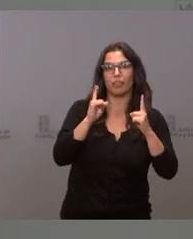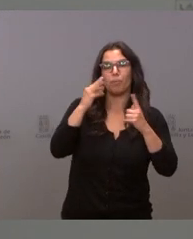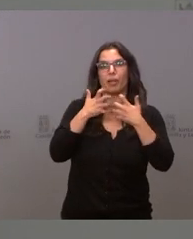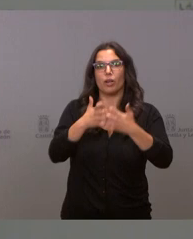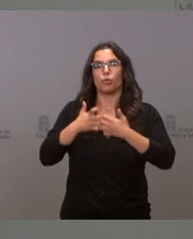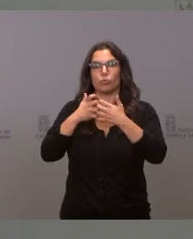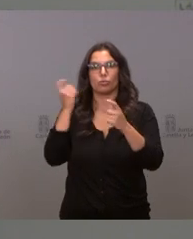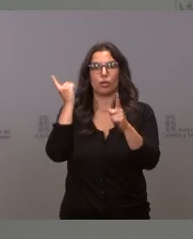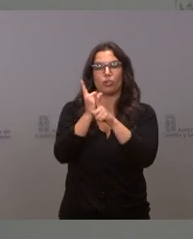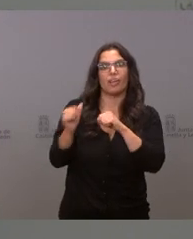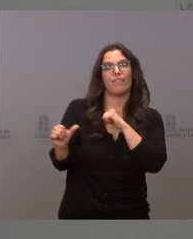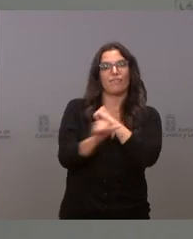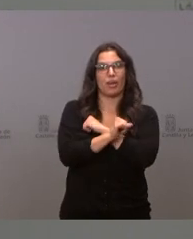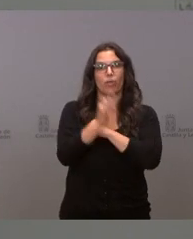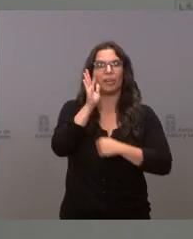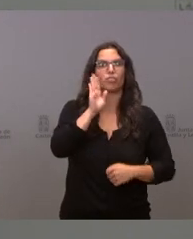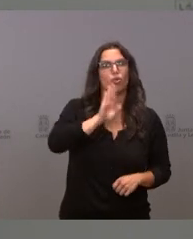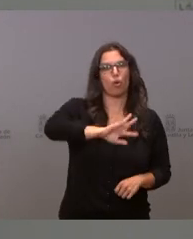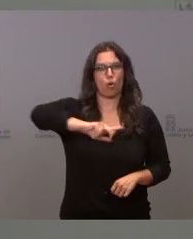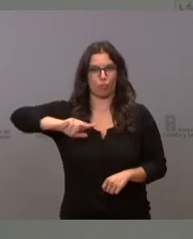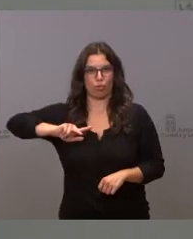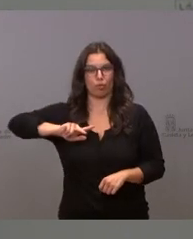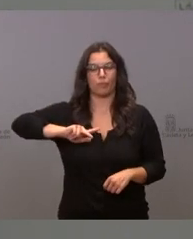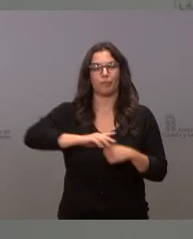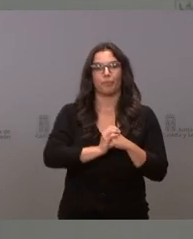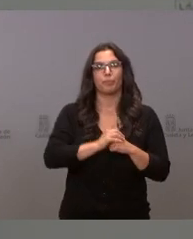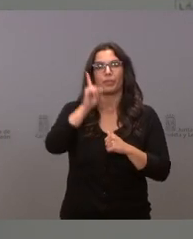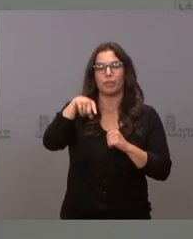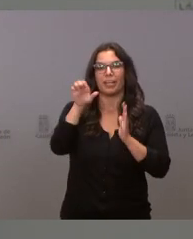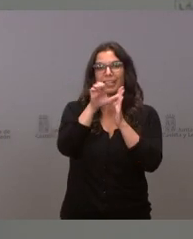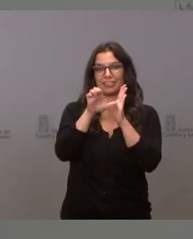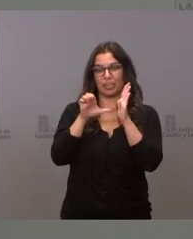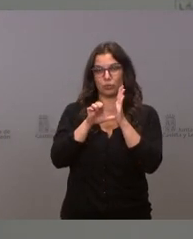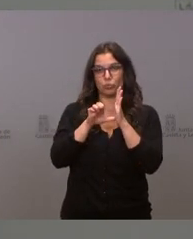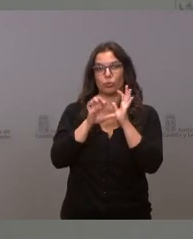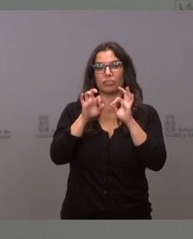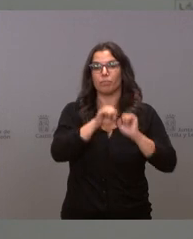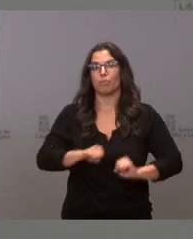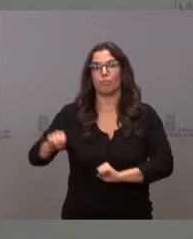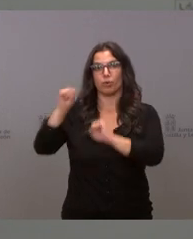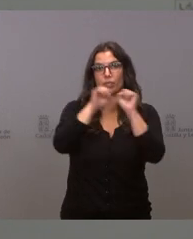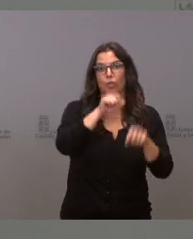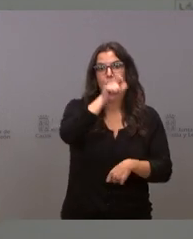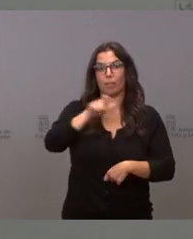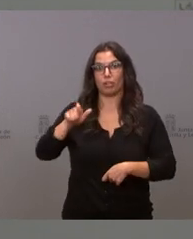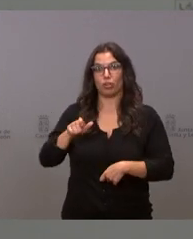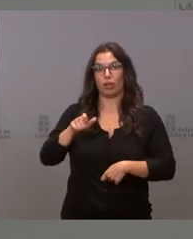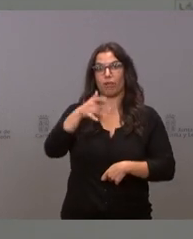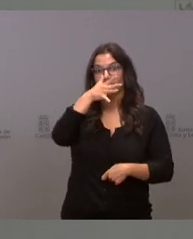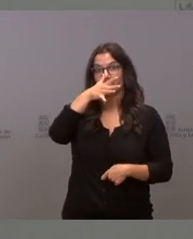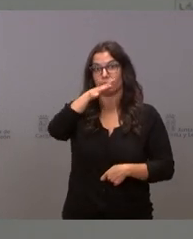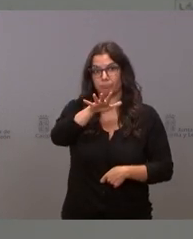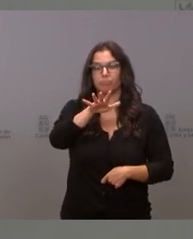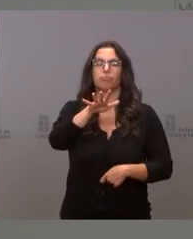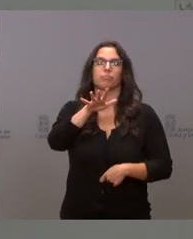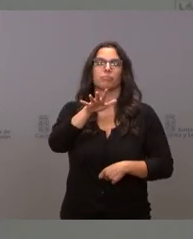contra el Fraude y la Corrupción y regula el Estatuto de Protección de los Denunciantes. Saben